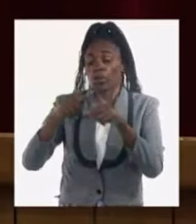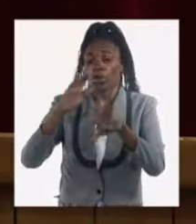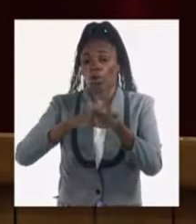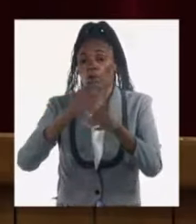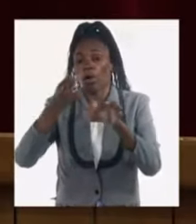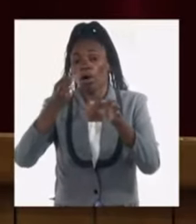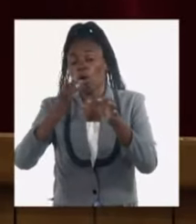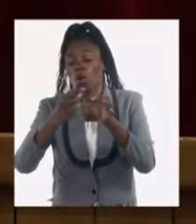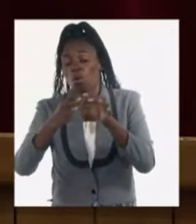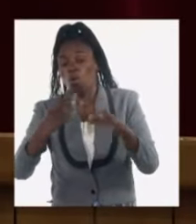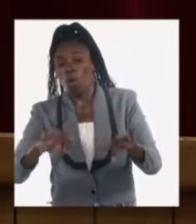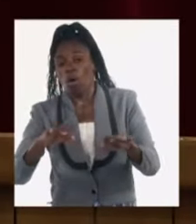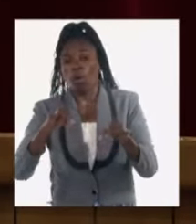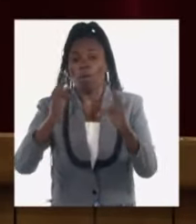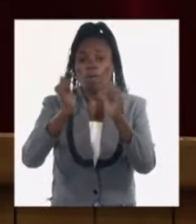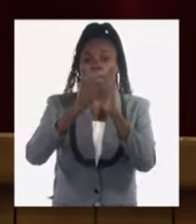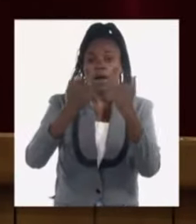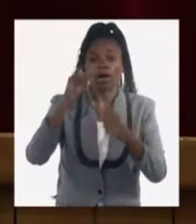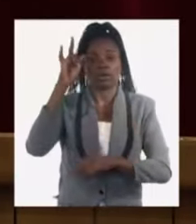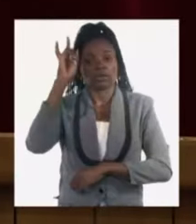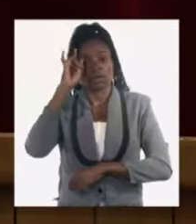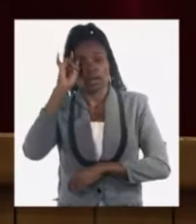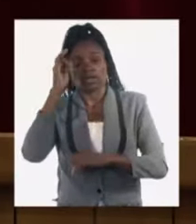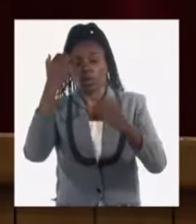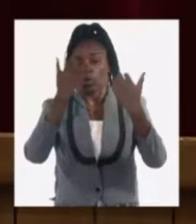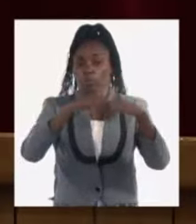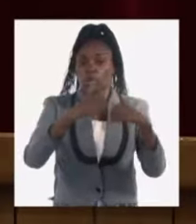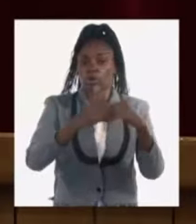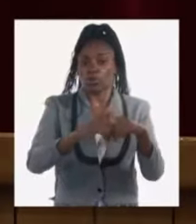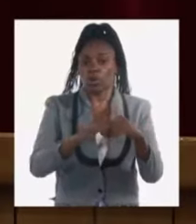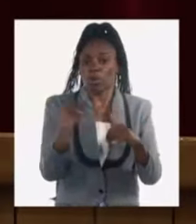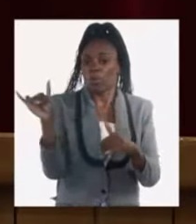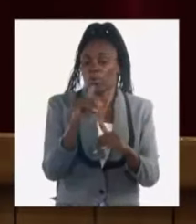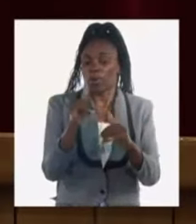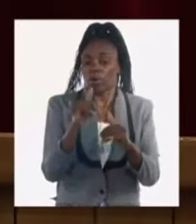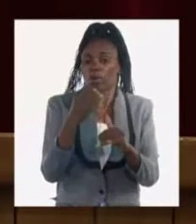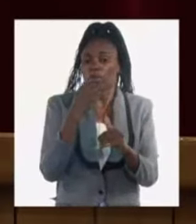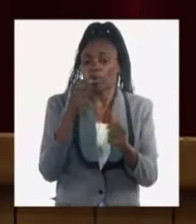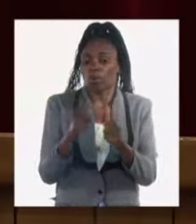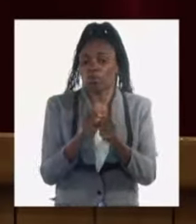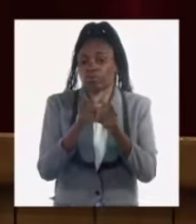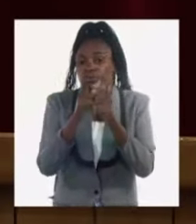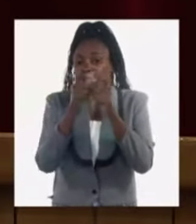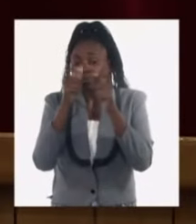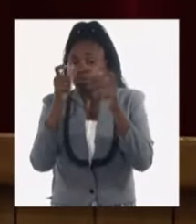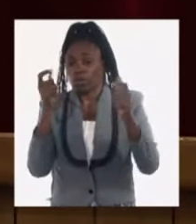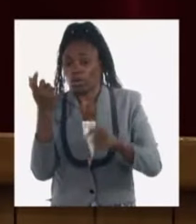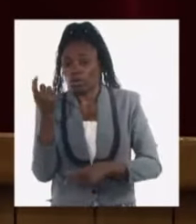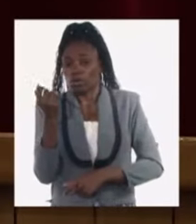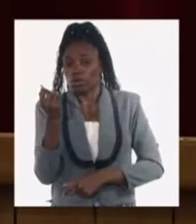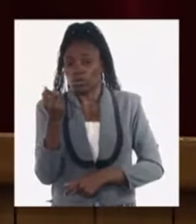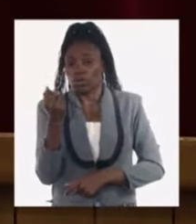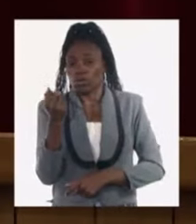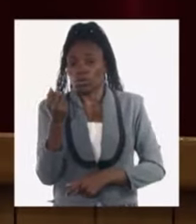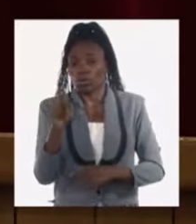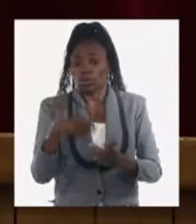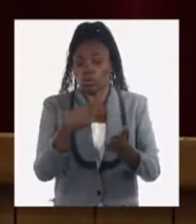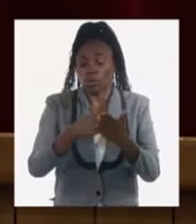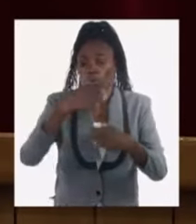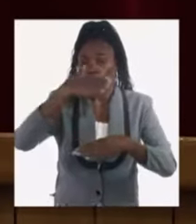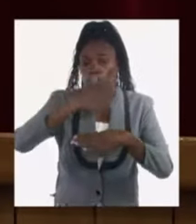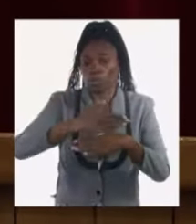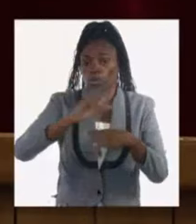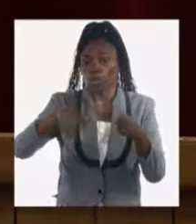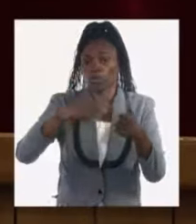con el pan tiene que ver con la leche tiene que ver con producciones precisamente para contener el crecimiento de los precios y la inflación le ponemos entonces un tope y la